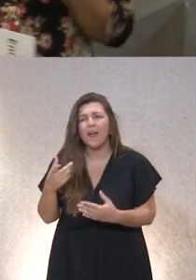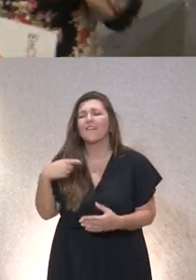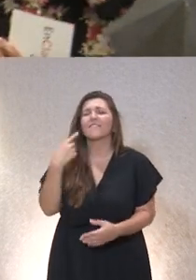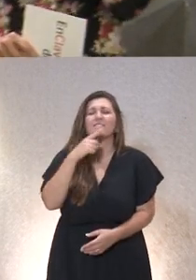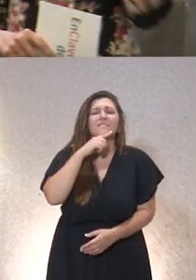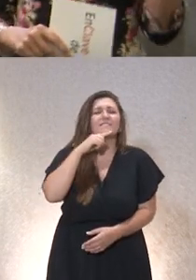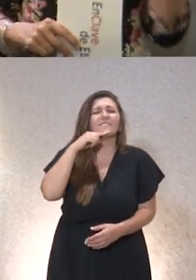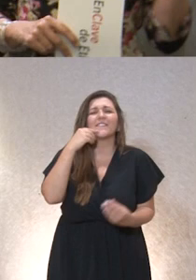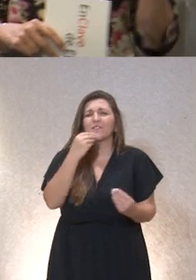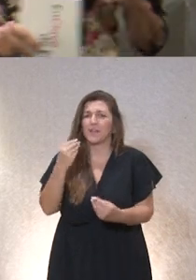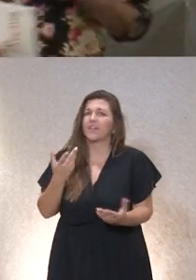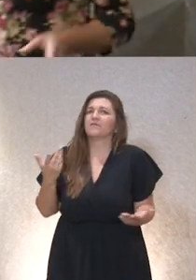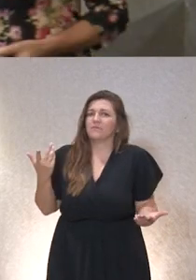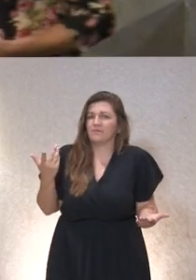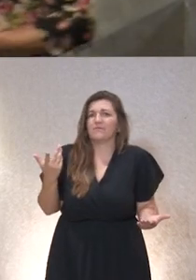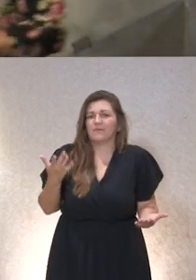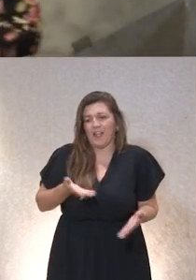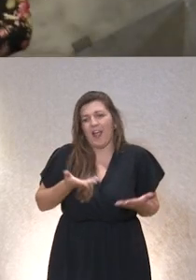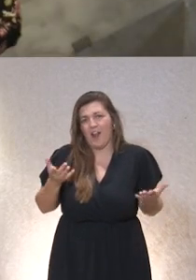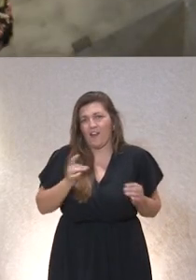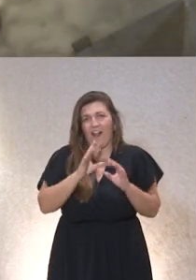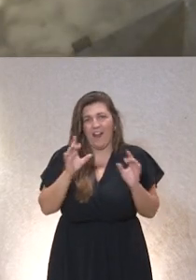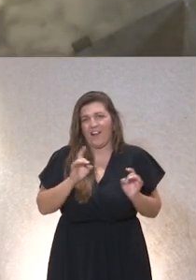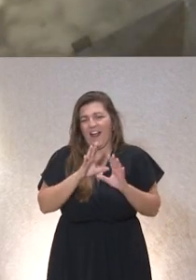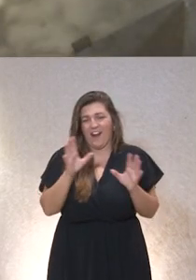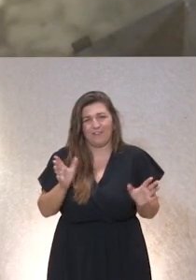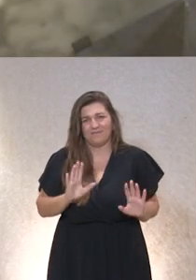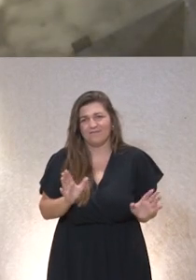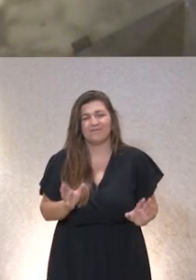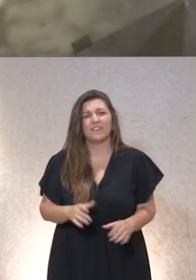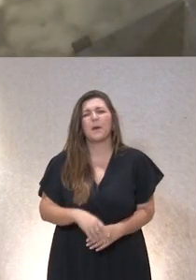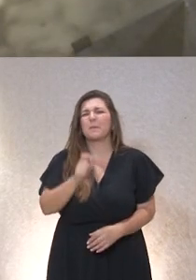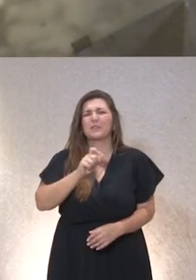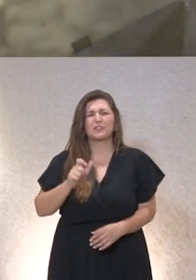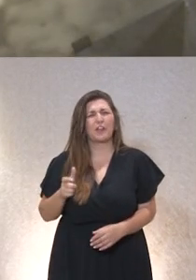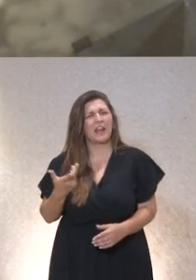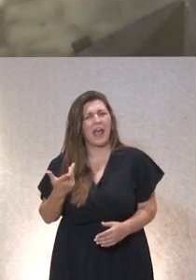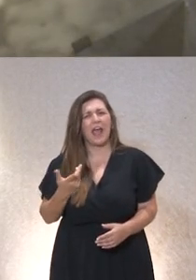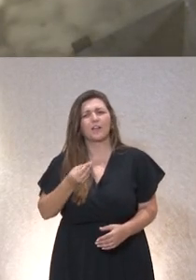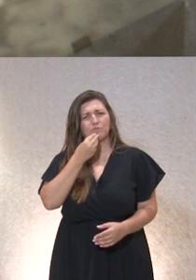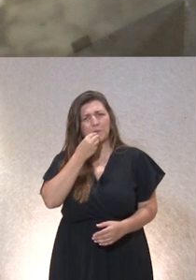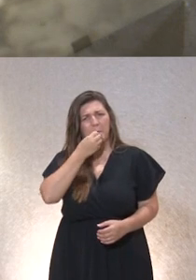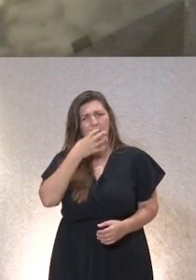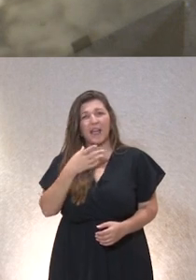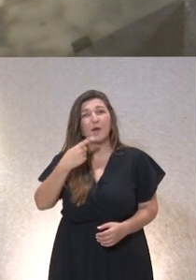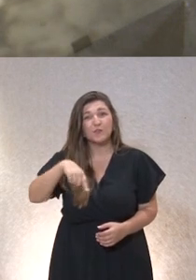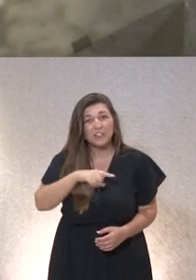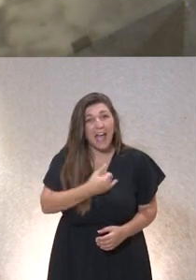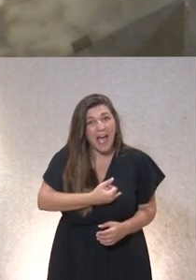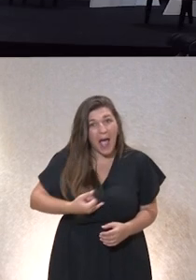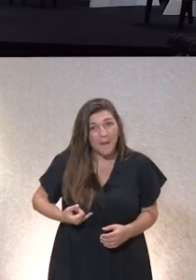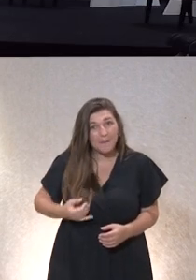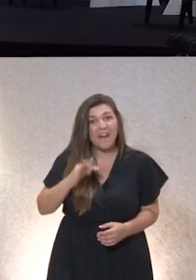Vale, no esperaba yo menos, eh. Que nadie quedase incómodo. ¿Alguien quedó con fame, como decimos en Asturias?